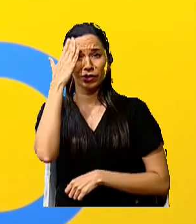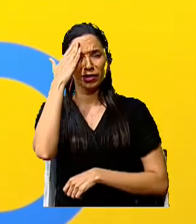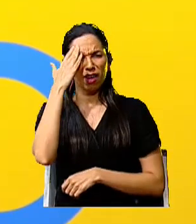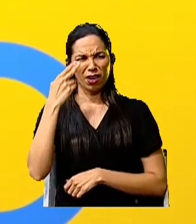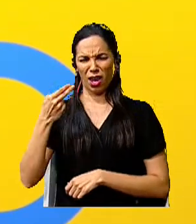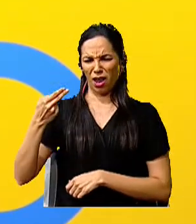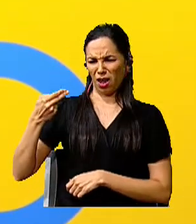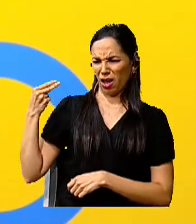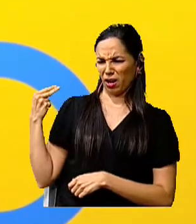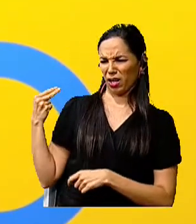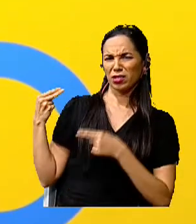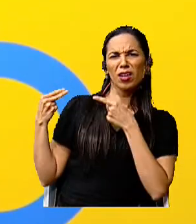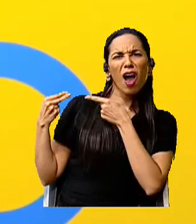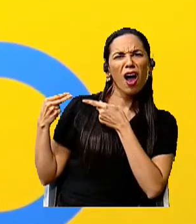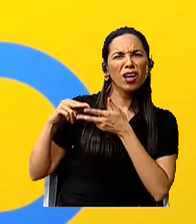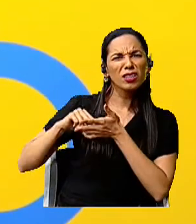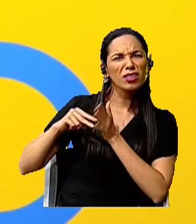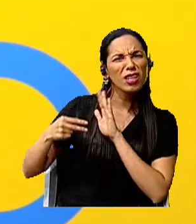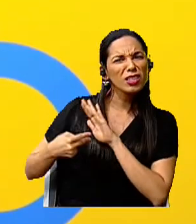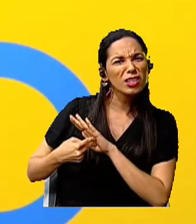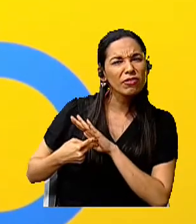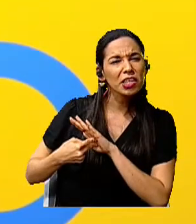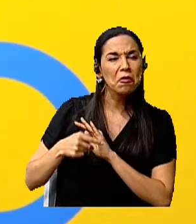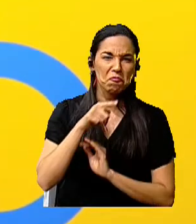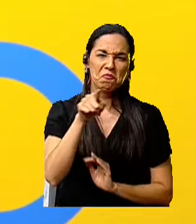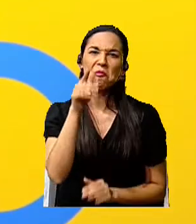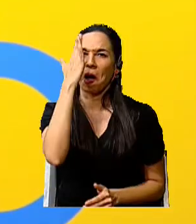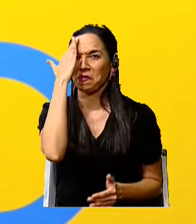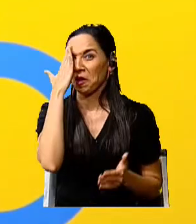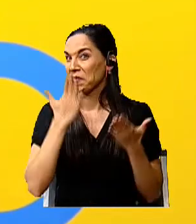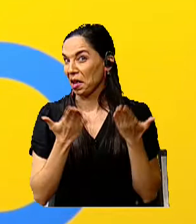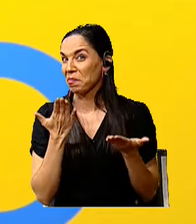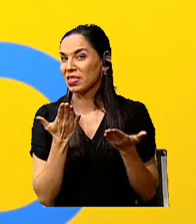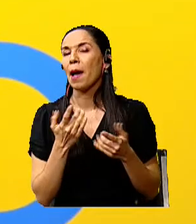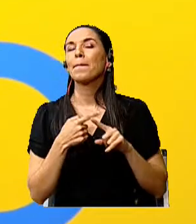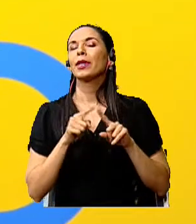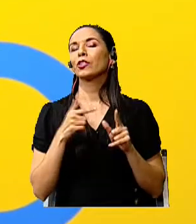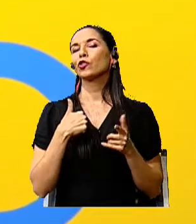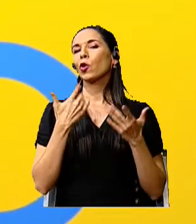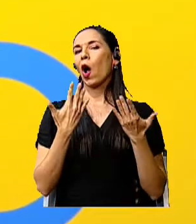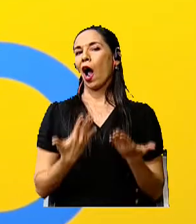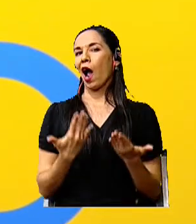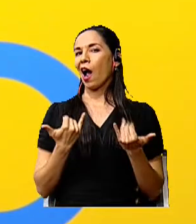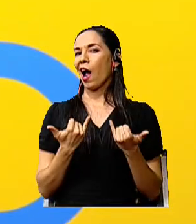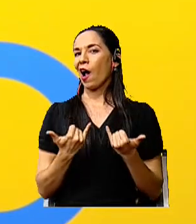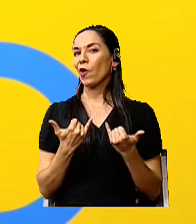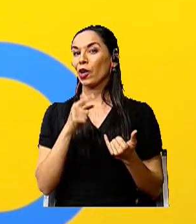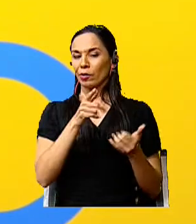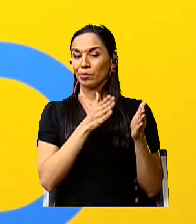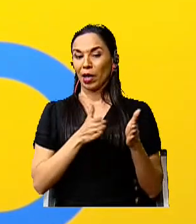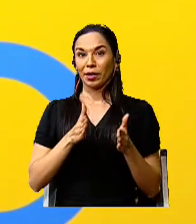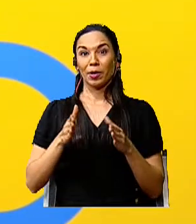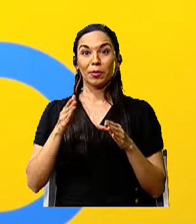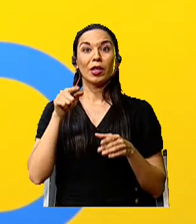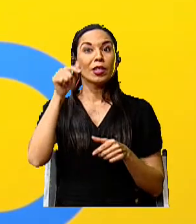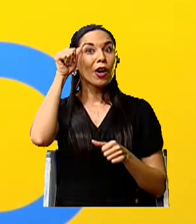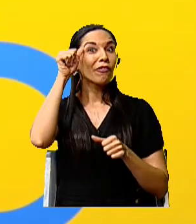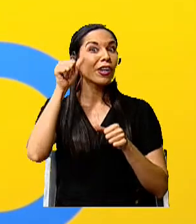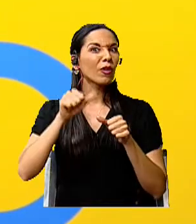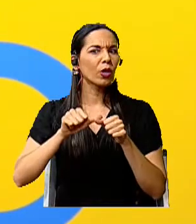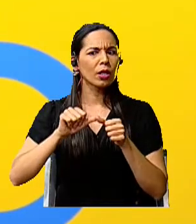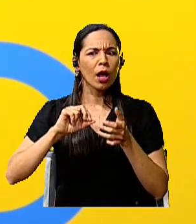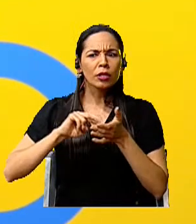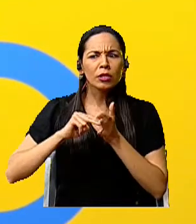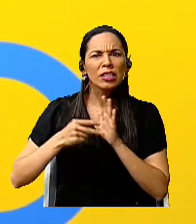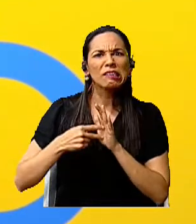herencia? A lo mejor que sí, pero yo les he preparado un material muy importante que nos va a recordar qué